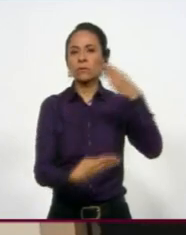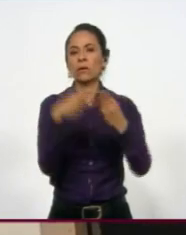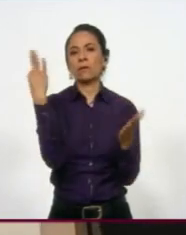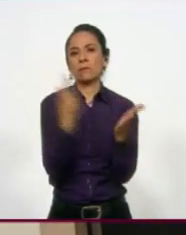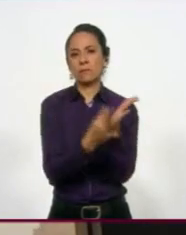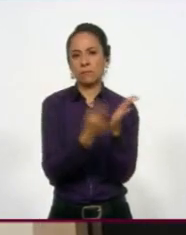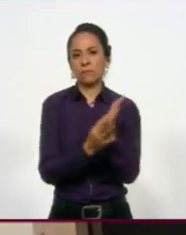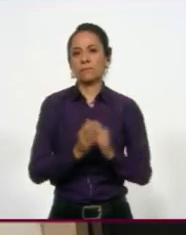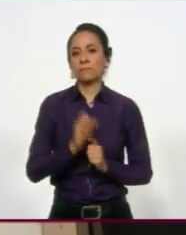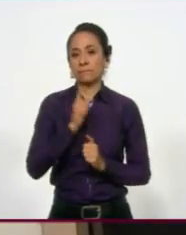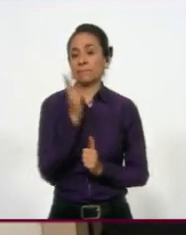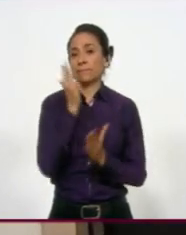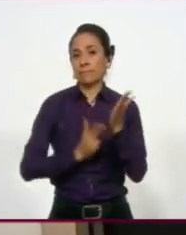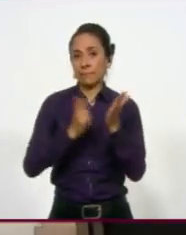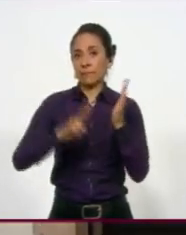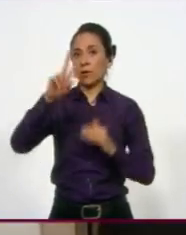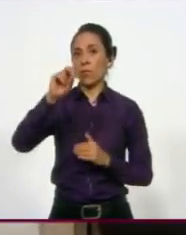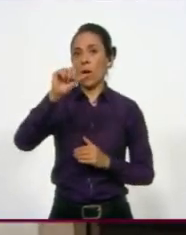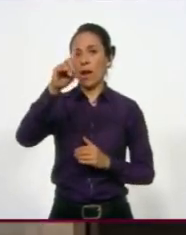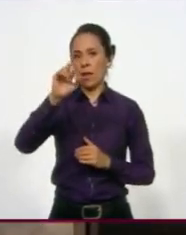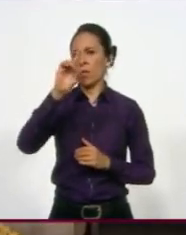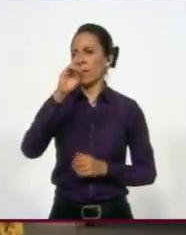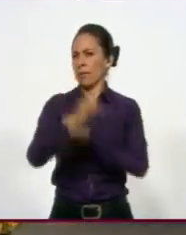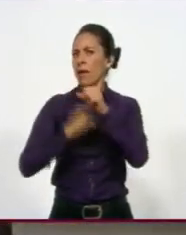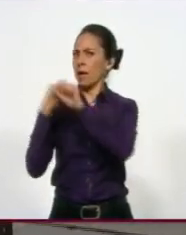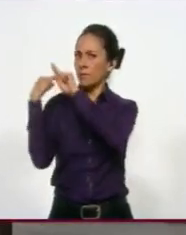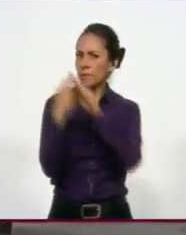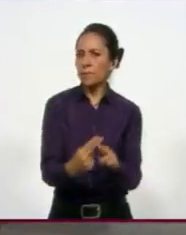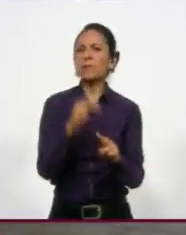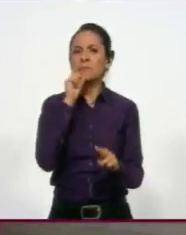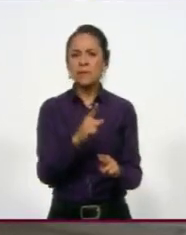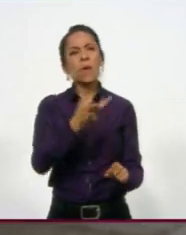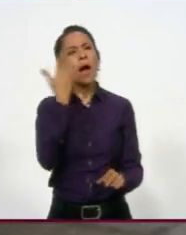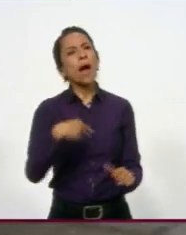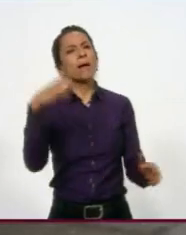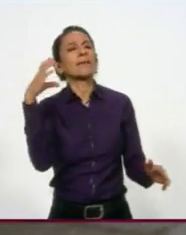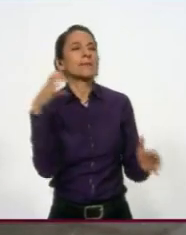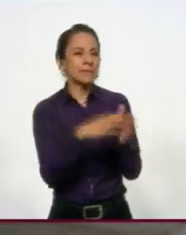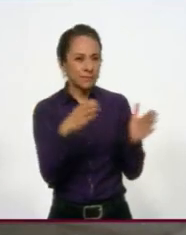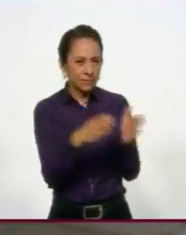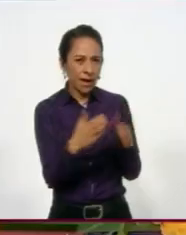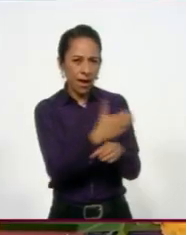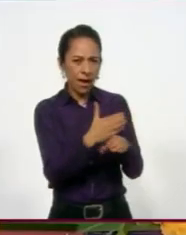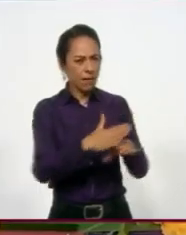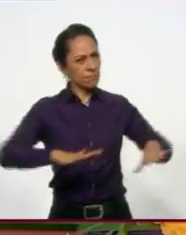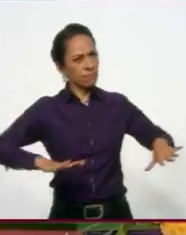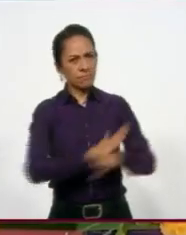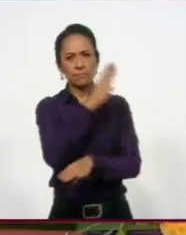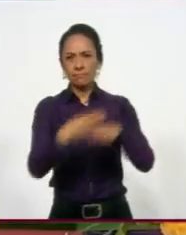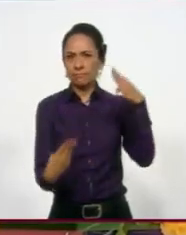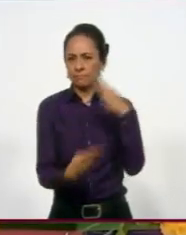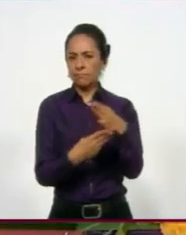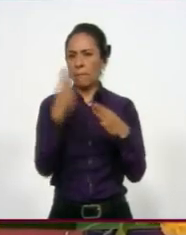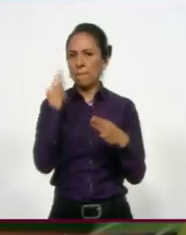El taller El Volador, con 30 años de trayectoria, ha trascendido la cartonería hasta igualar su aspecto con materiales que repelen la